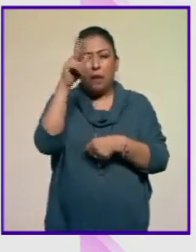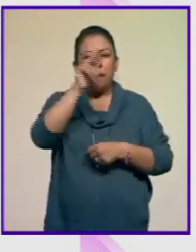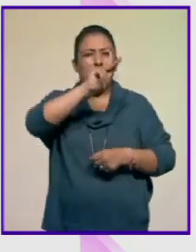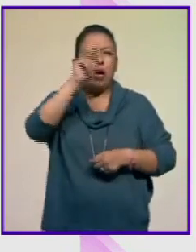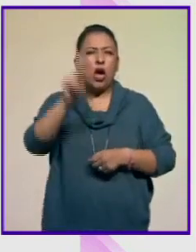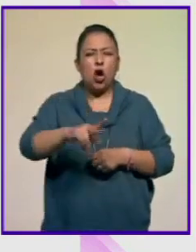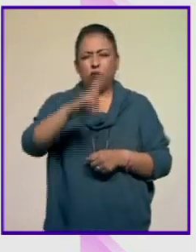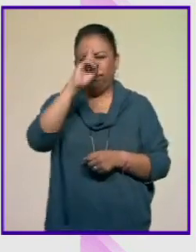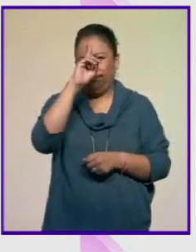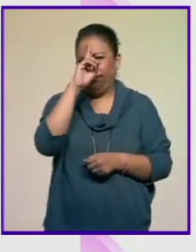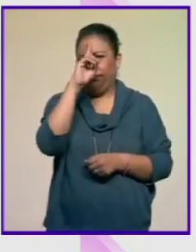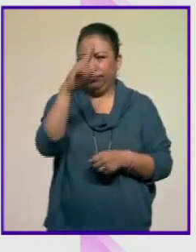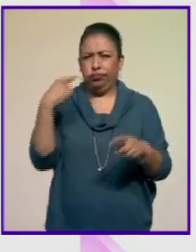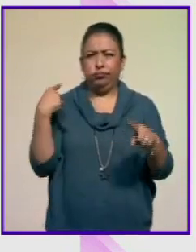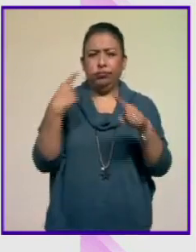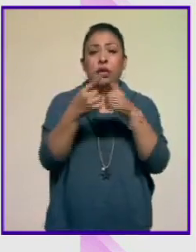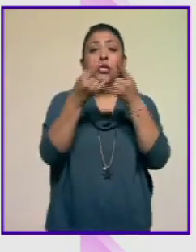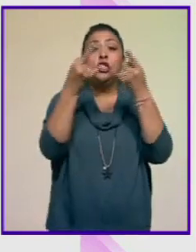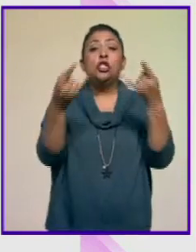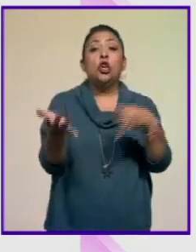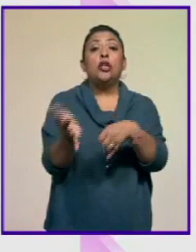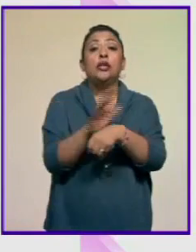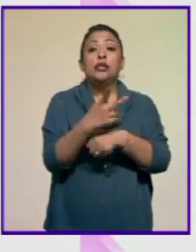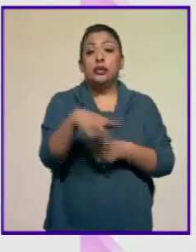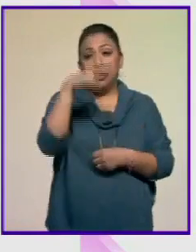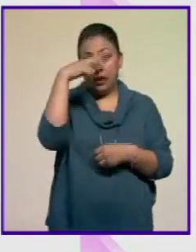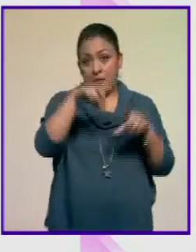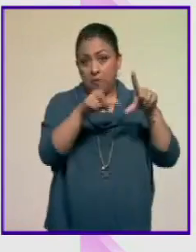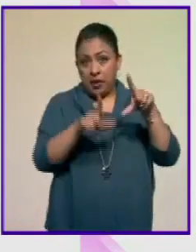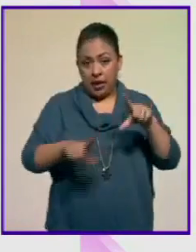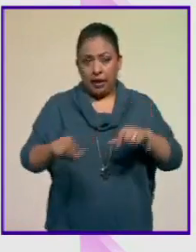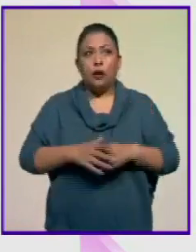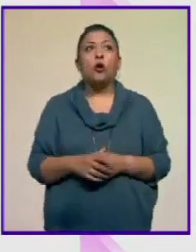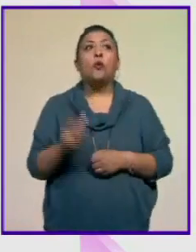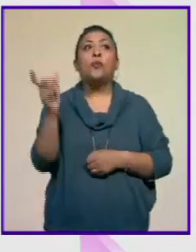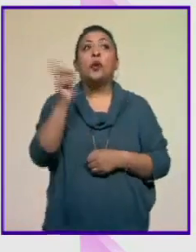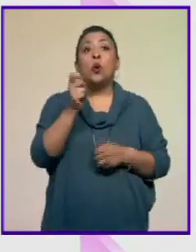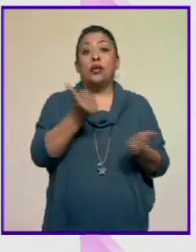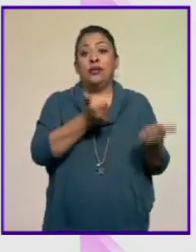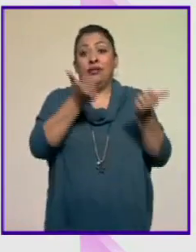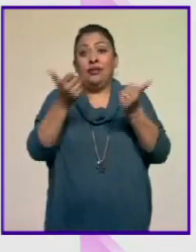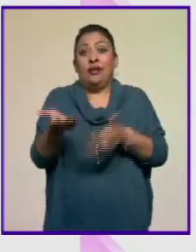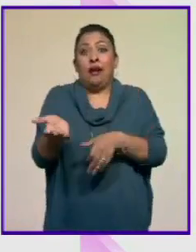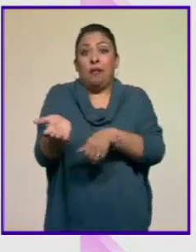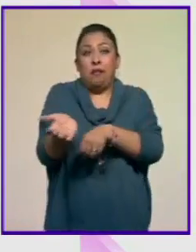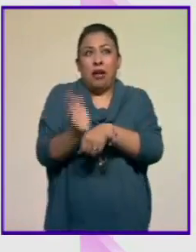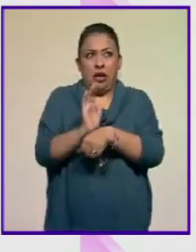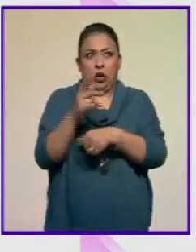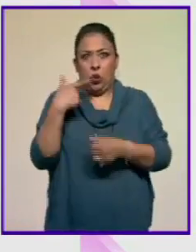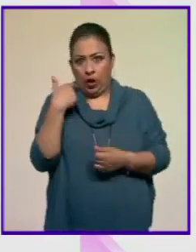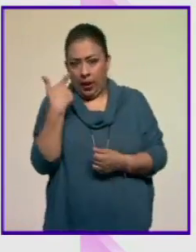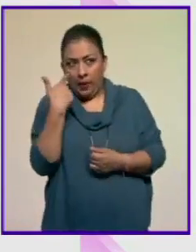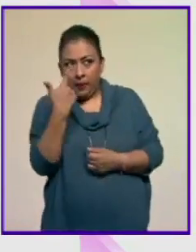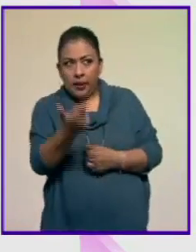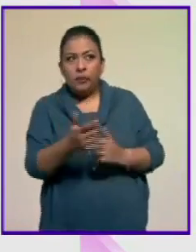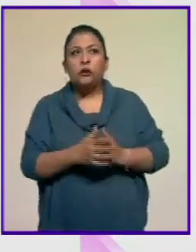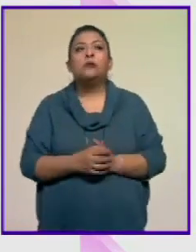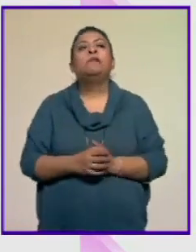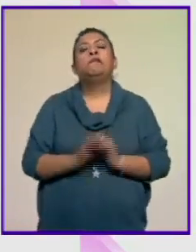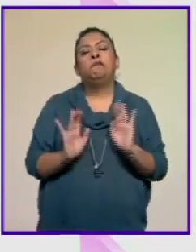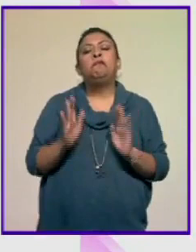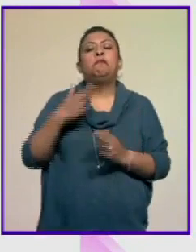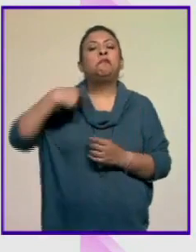de censura en la historia del cine nacional. Cuando llegó la película y la vimos, nosotros